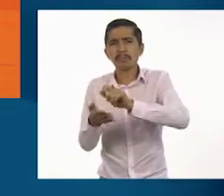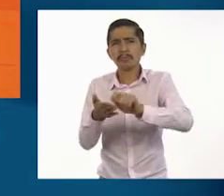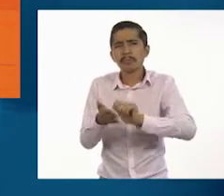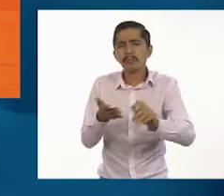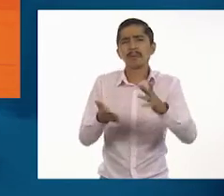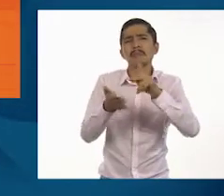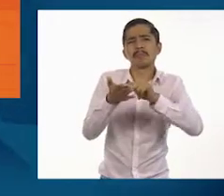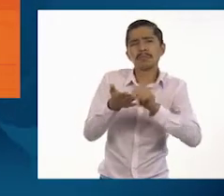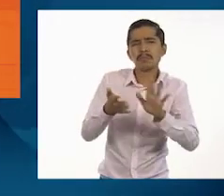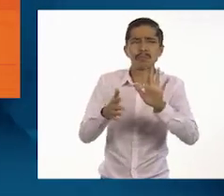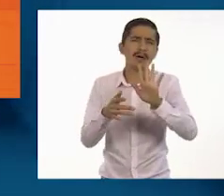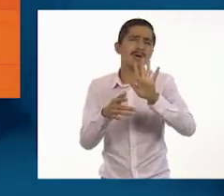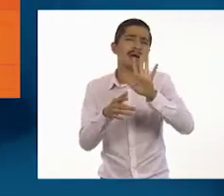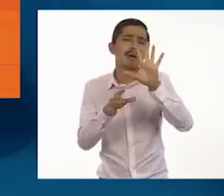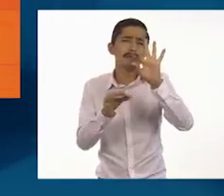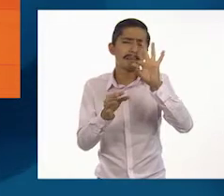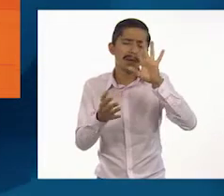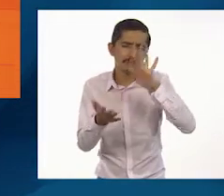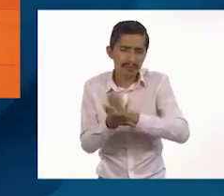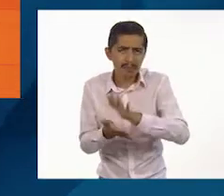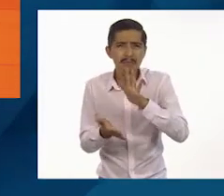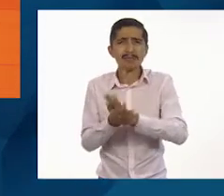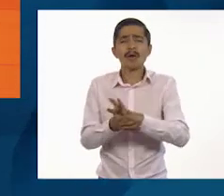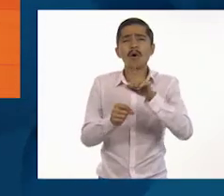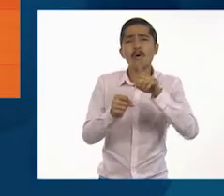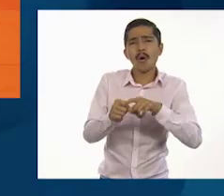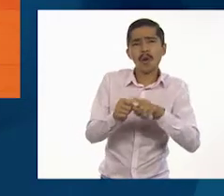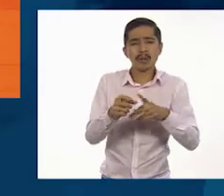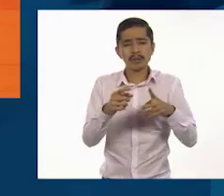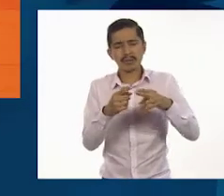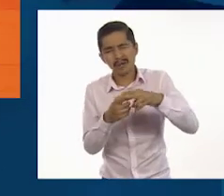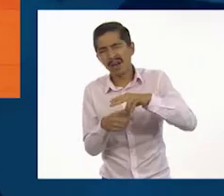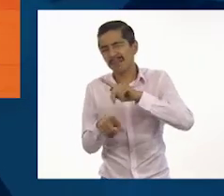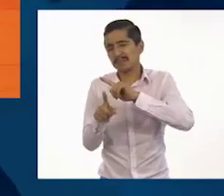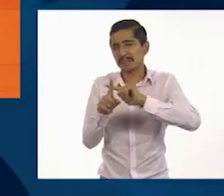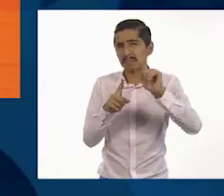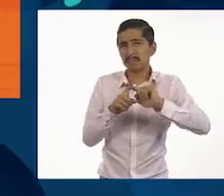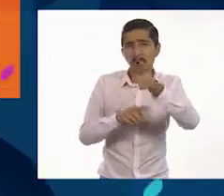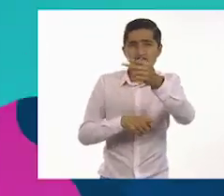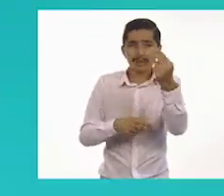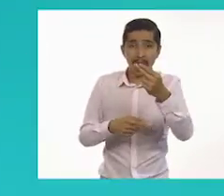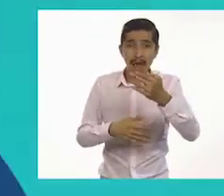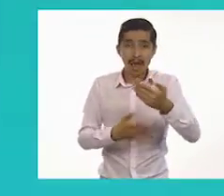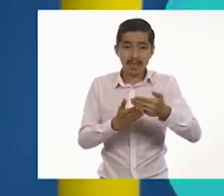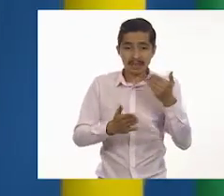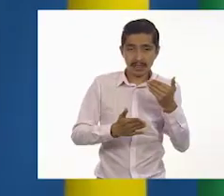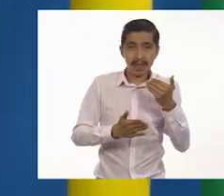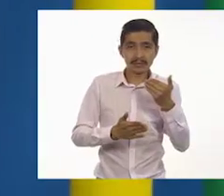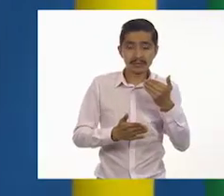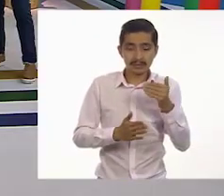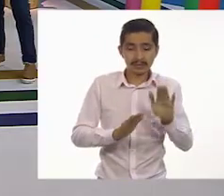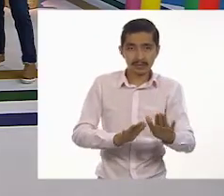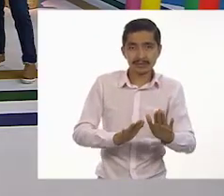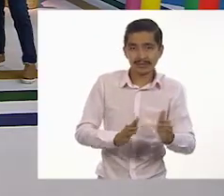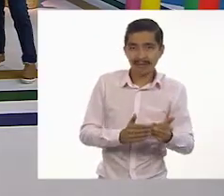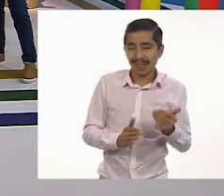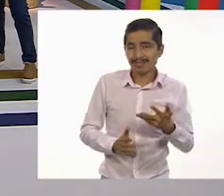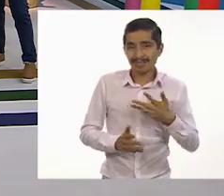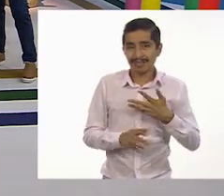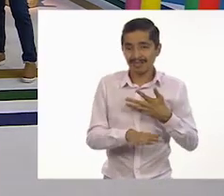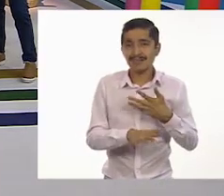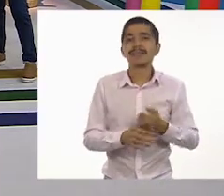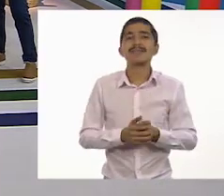tijeras, pegamento, colores y demás útiles que podamos necesitar. ¡Excelente, profesor!